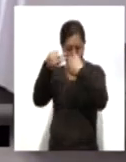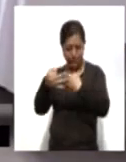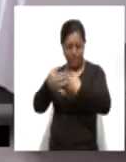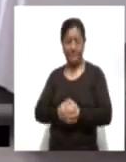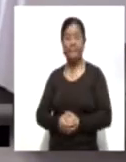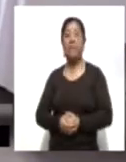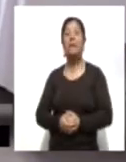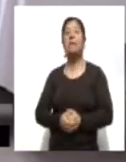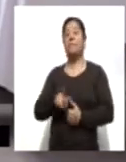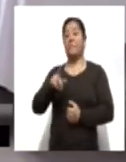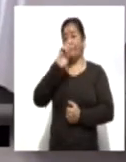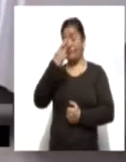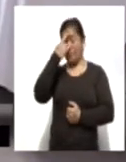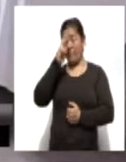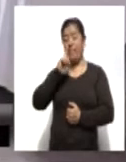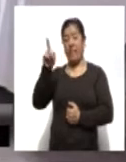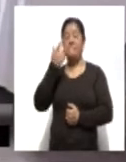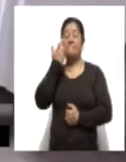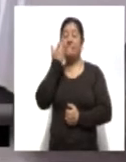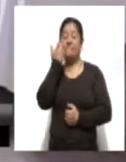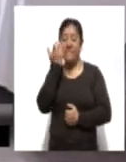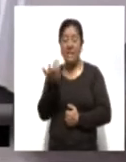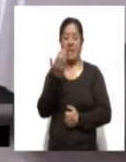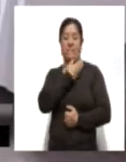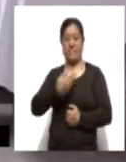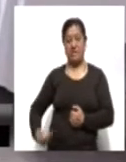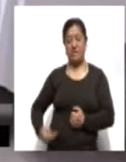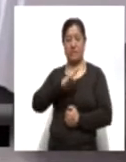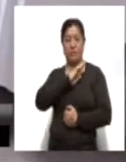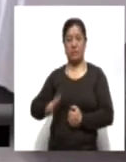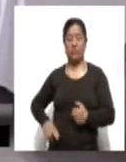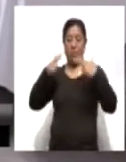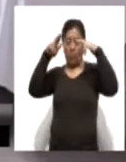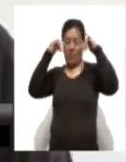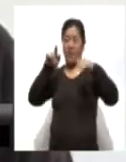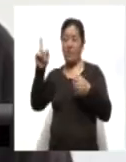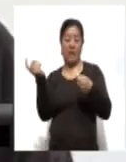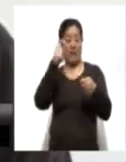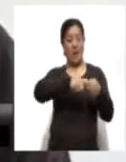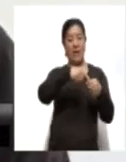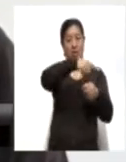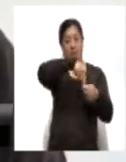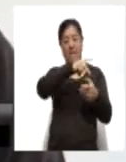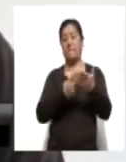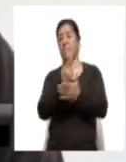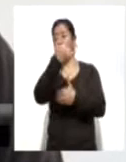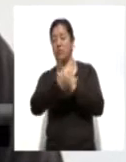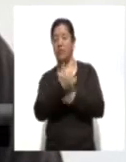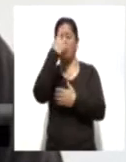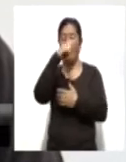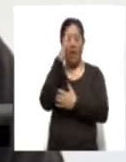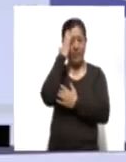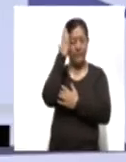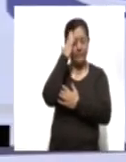aspirantes a la Presidencia Municipal de Guamantla se unieron para anunciar su apoyo al proyecto que encabeza Anabel Ábalos a la primera magistratura del